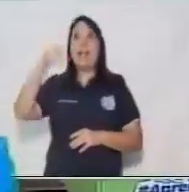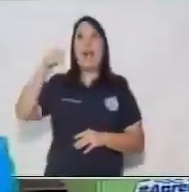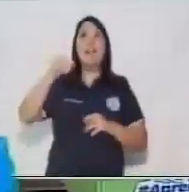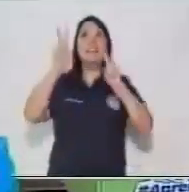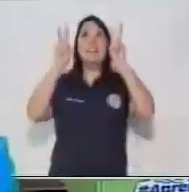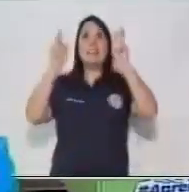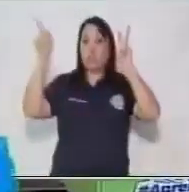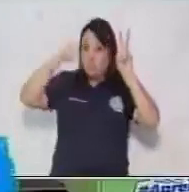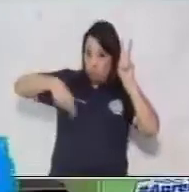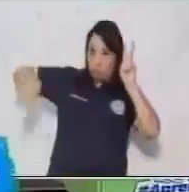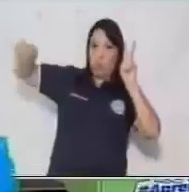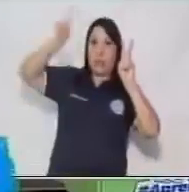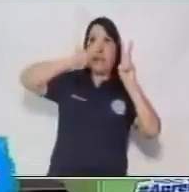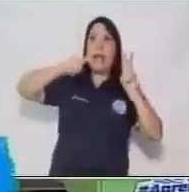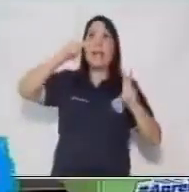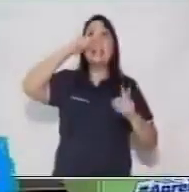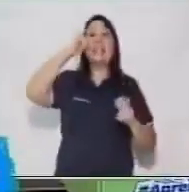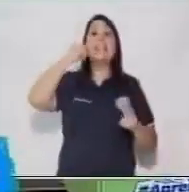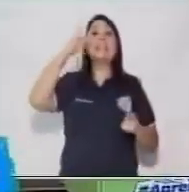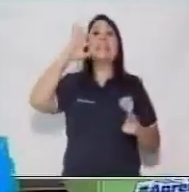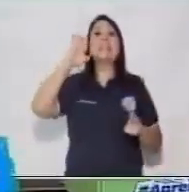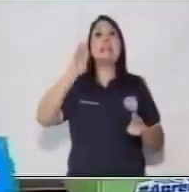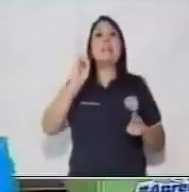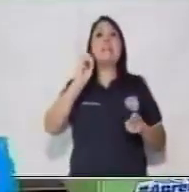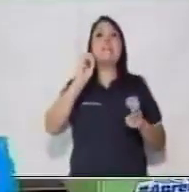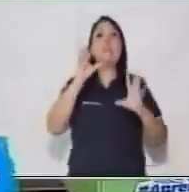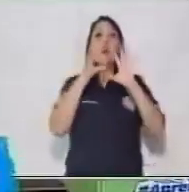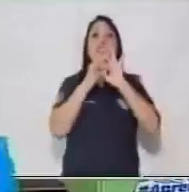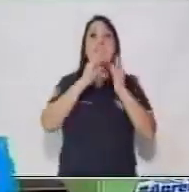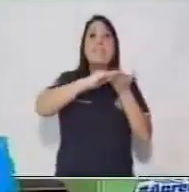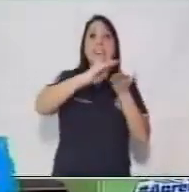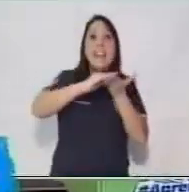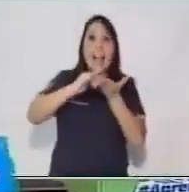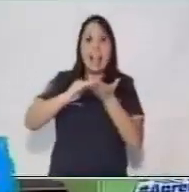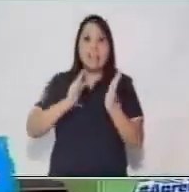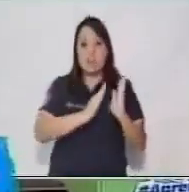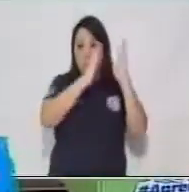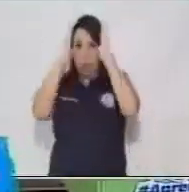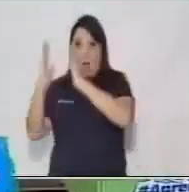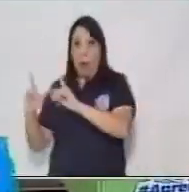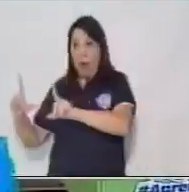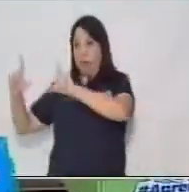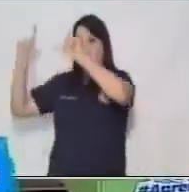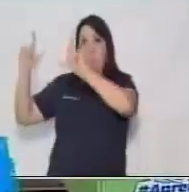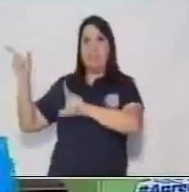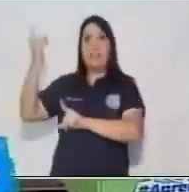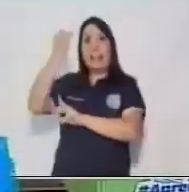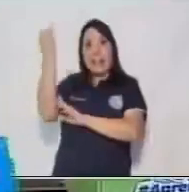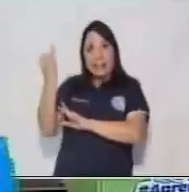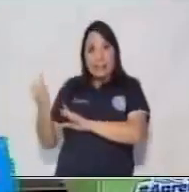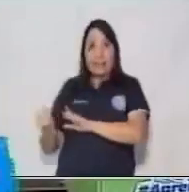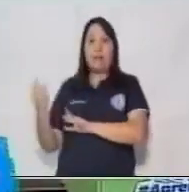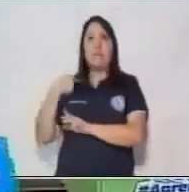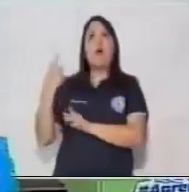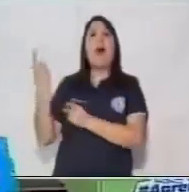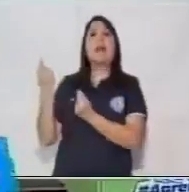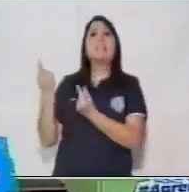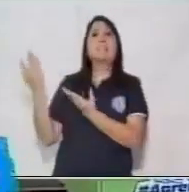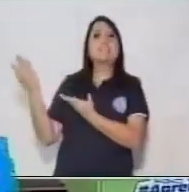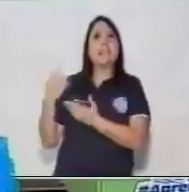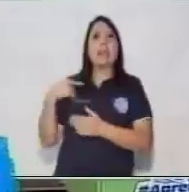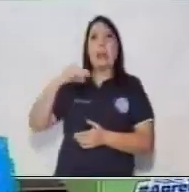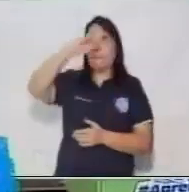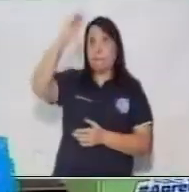Ahora, vamos a trasladar a este diagrama circular, donde nos va a indicar el